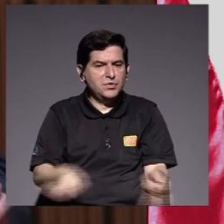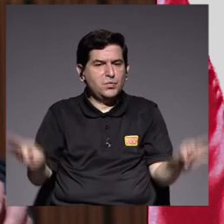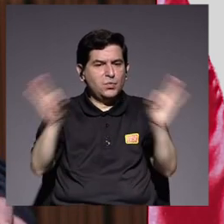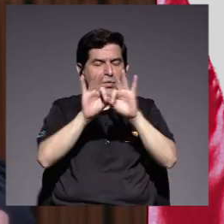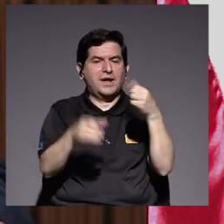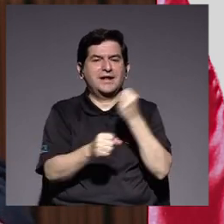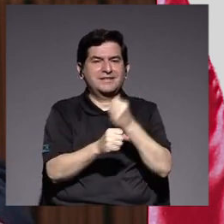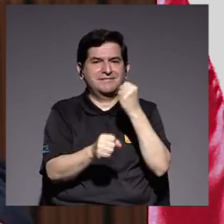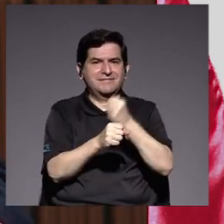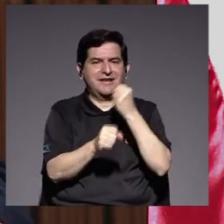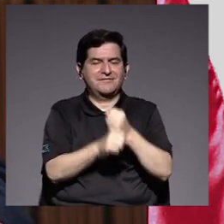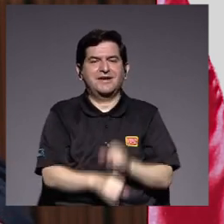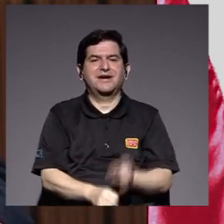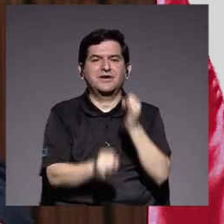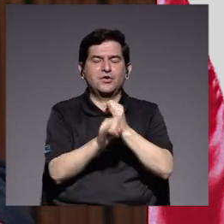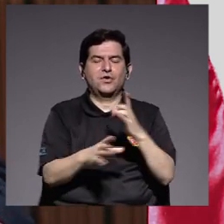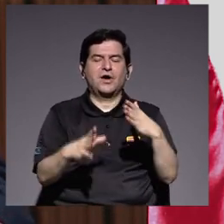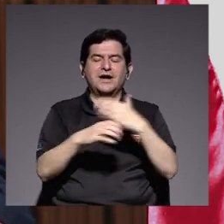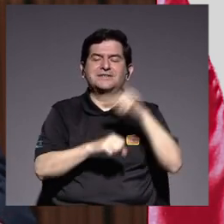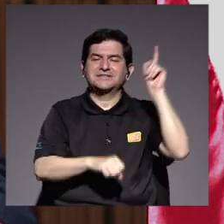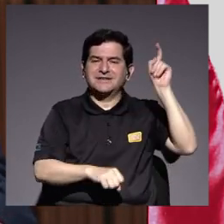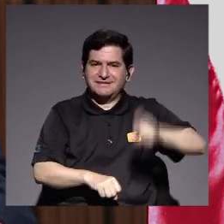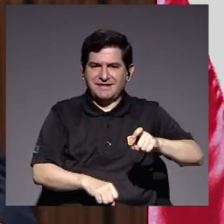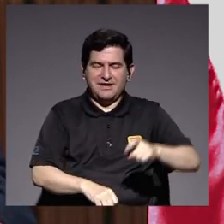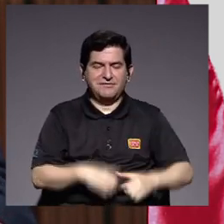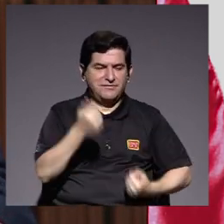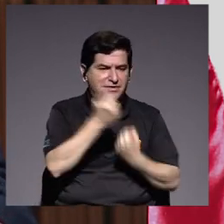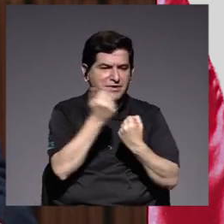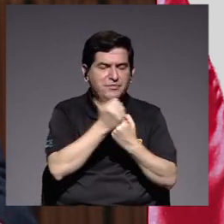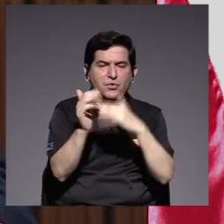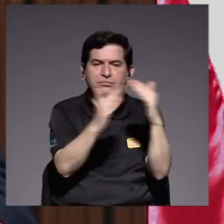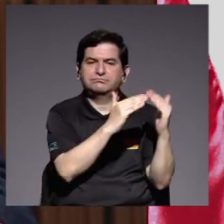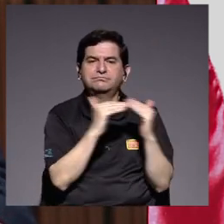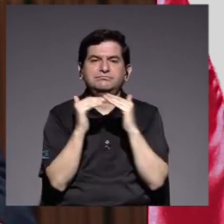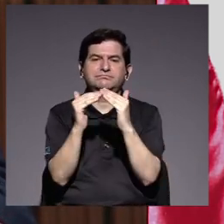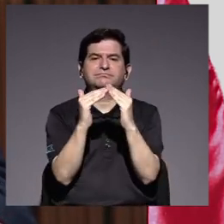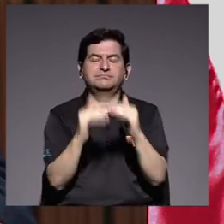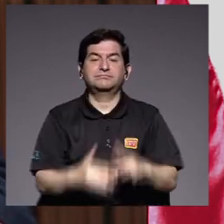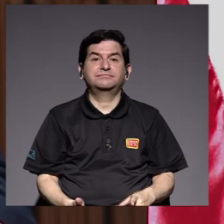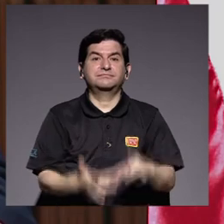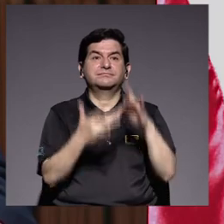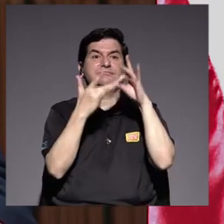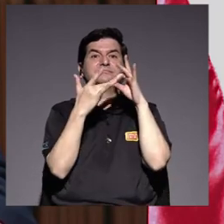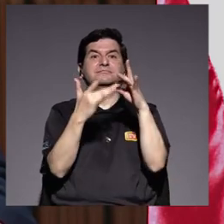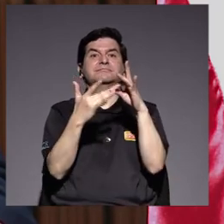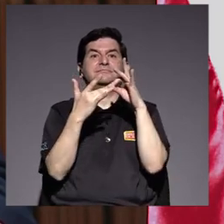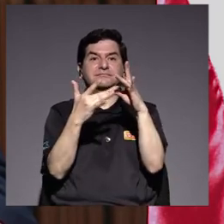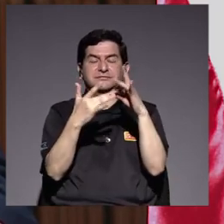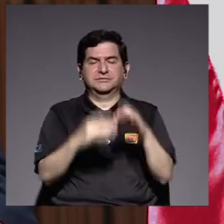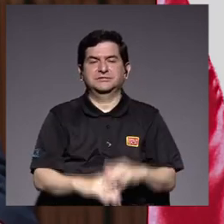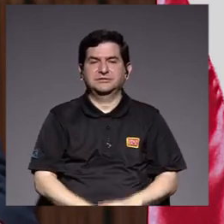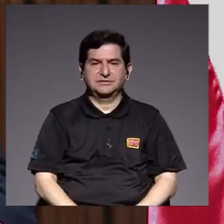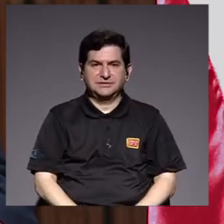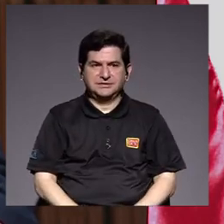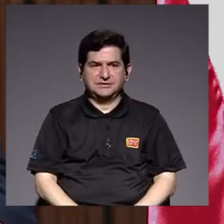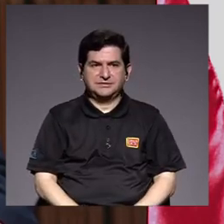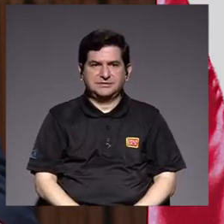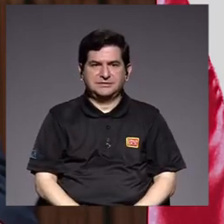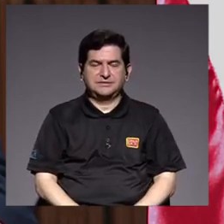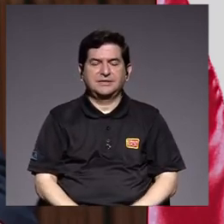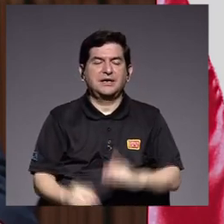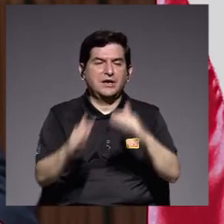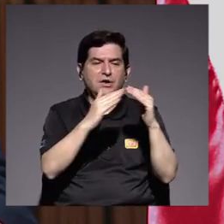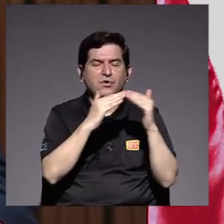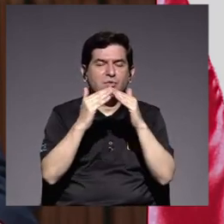adquiere el trabajo que la institución debe realizar en apoyo a las comunidades especialmente aquellas de